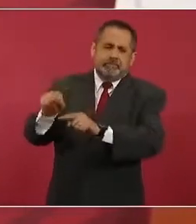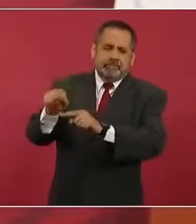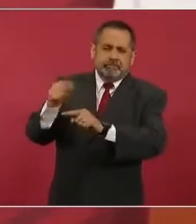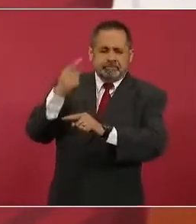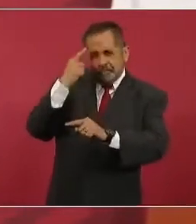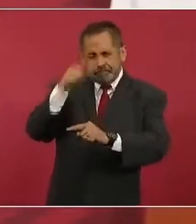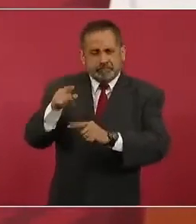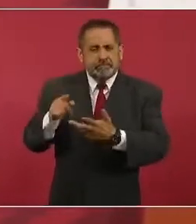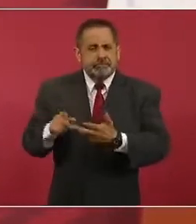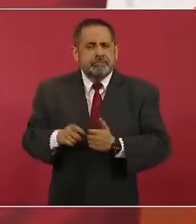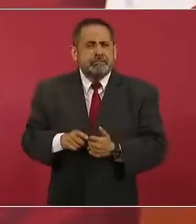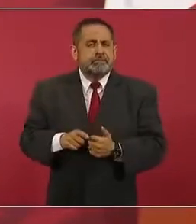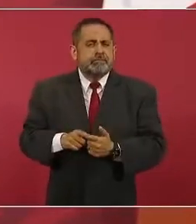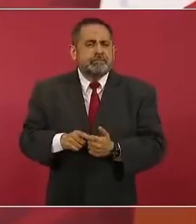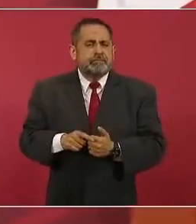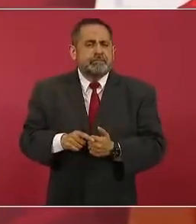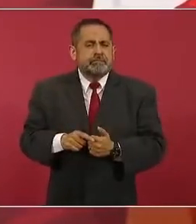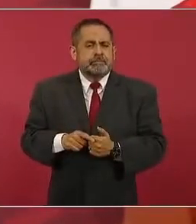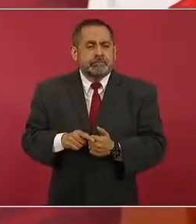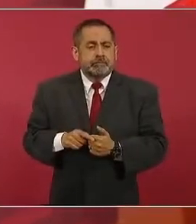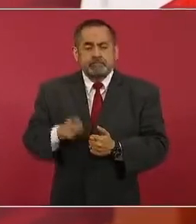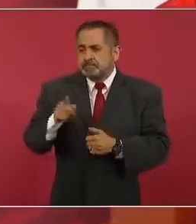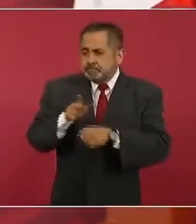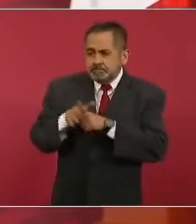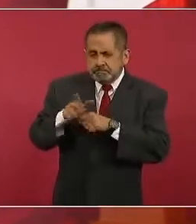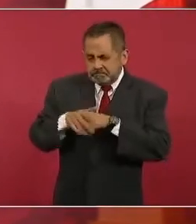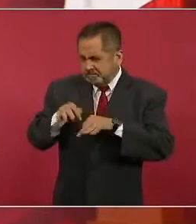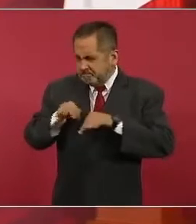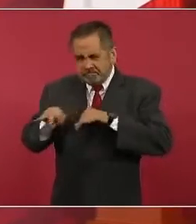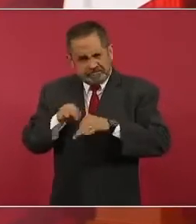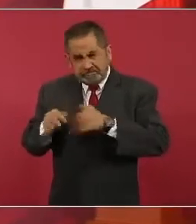que alcancen